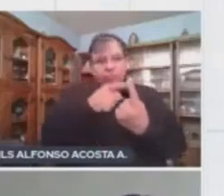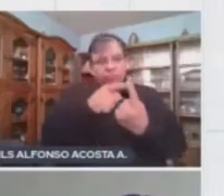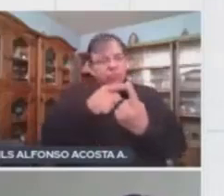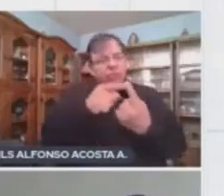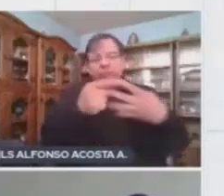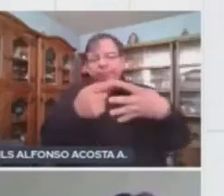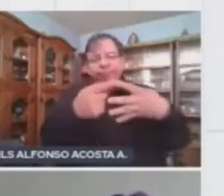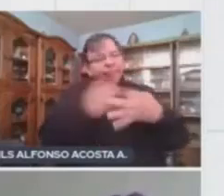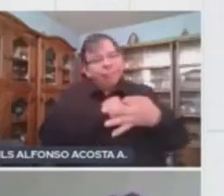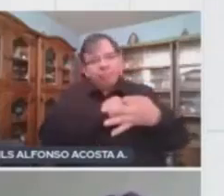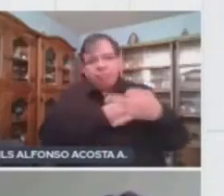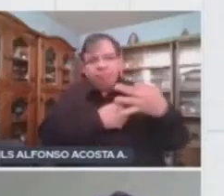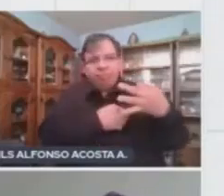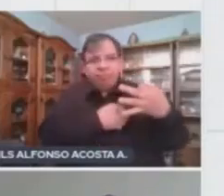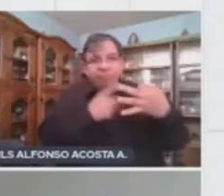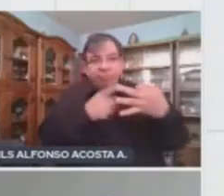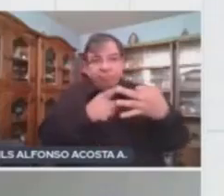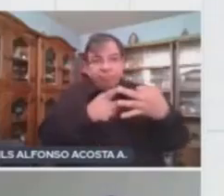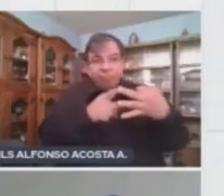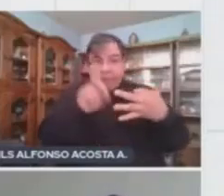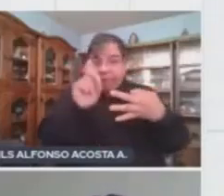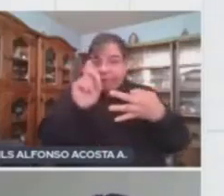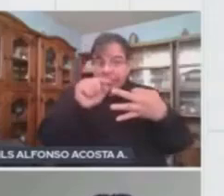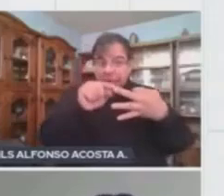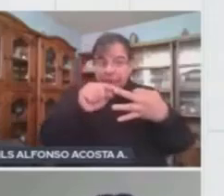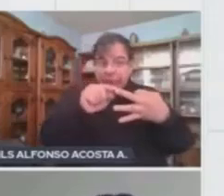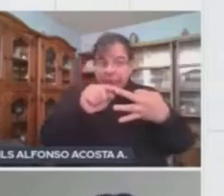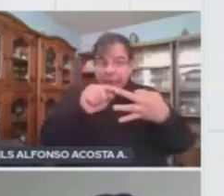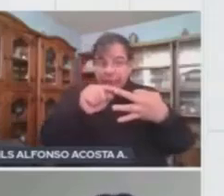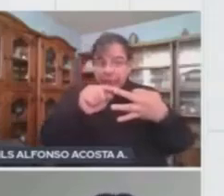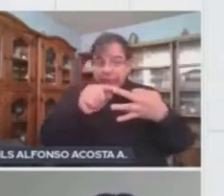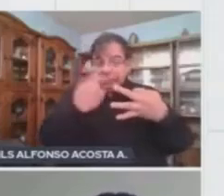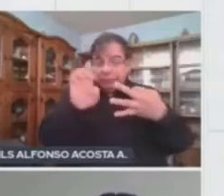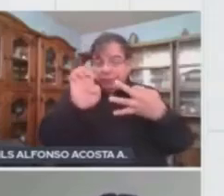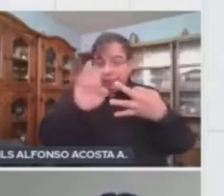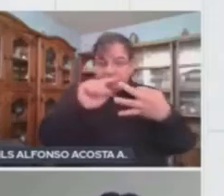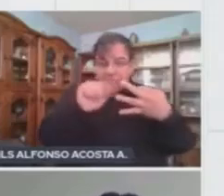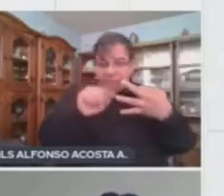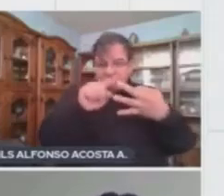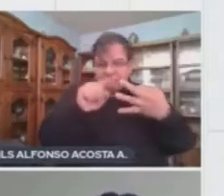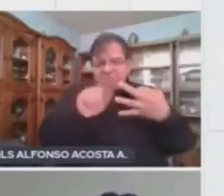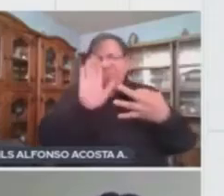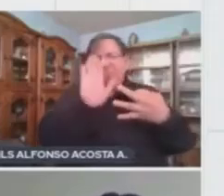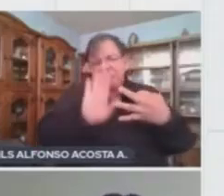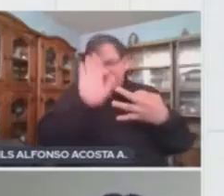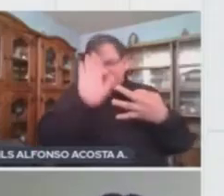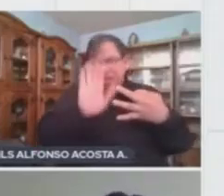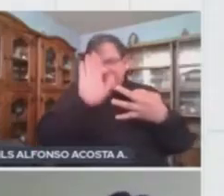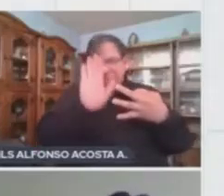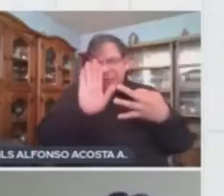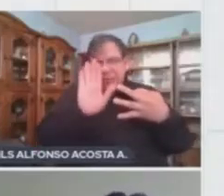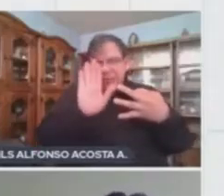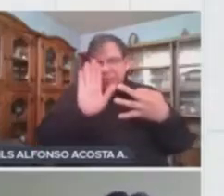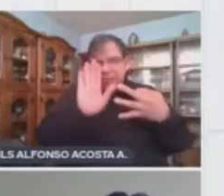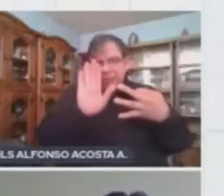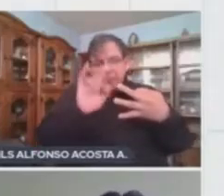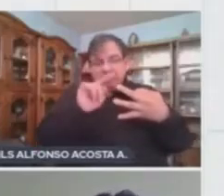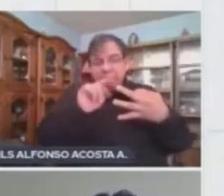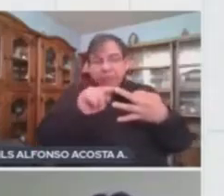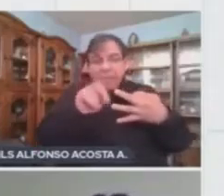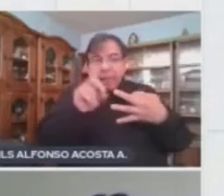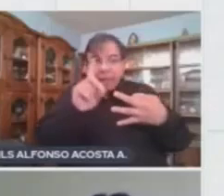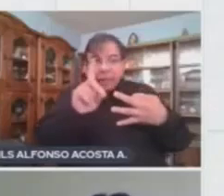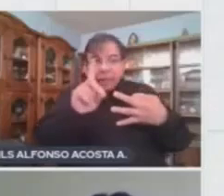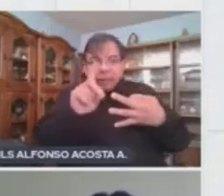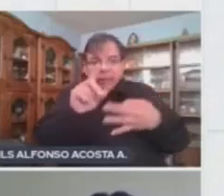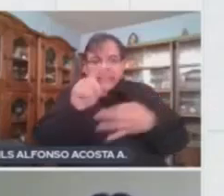descartamos. El inciso D y el inciso E son un poco parecidos. ¿Por qué? El inciso D